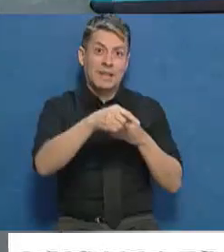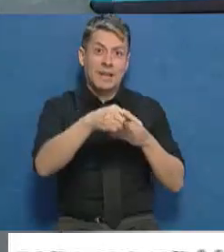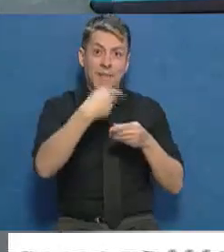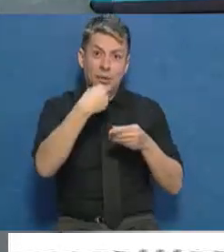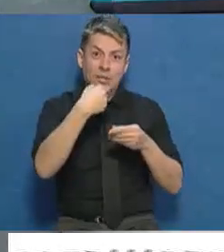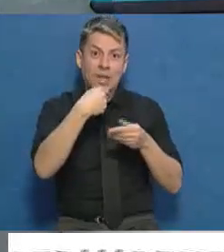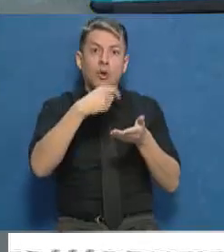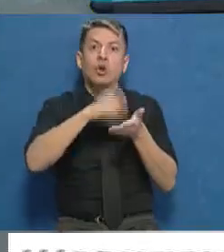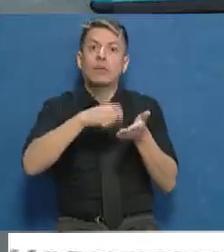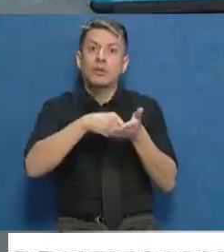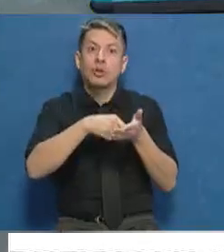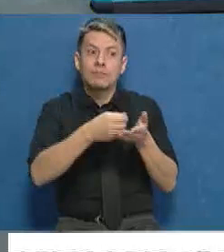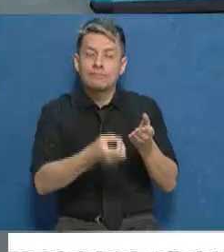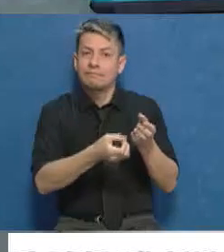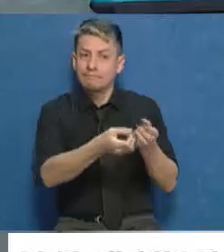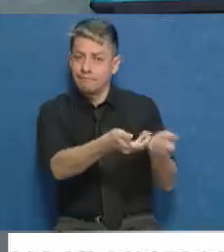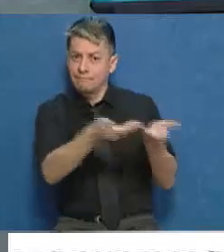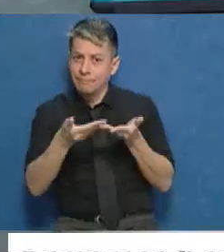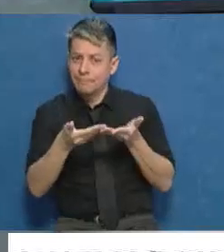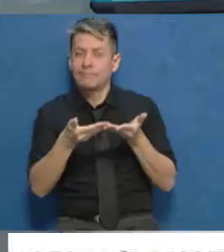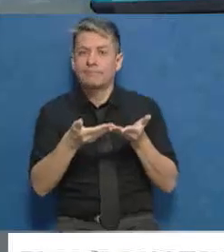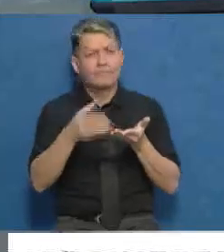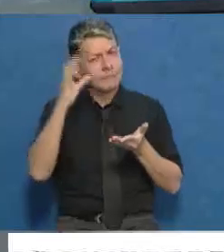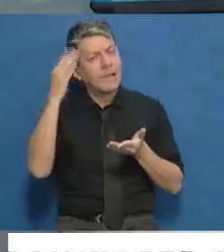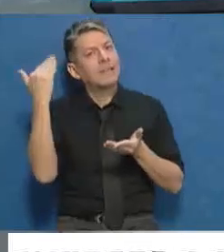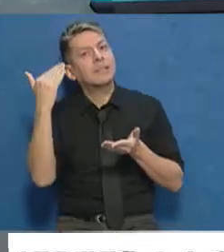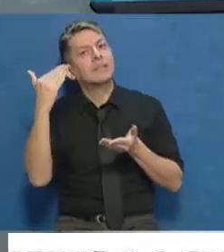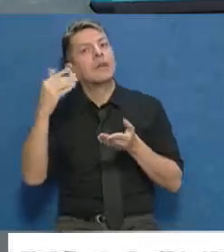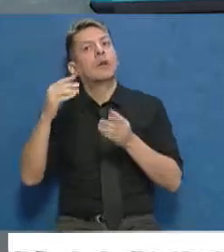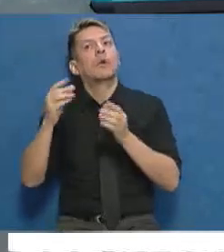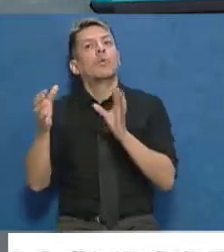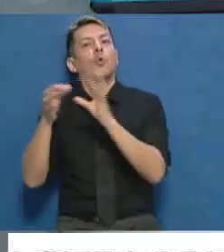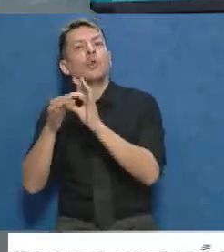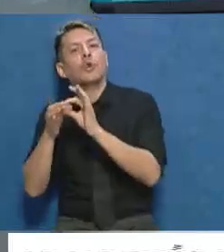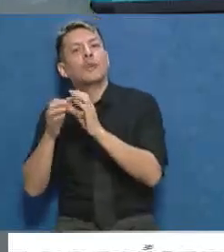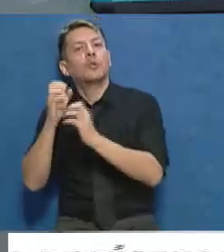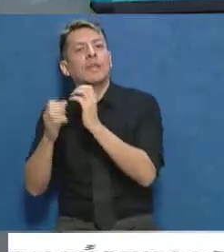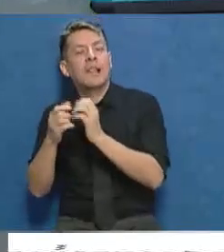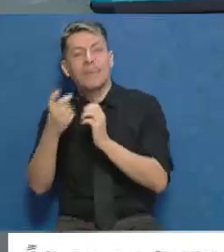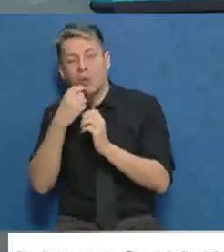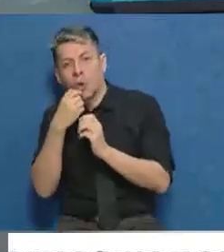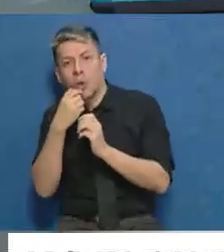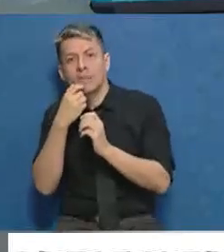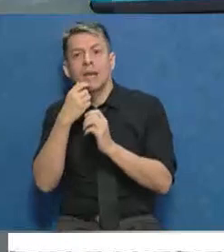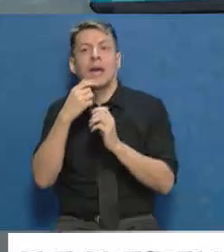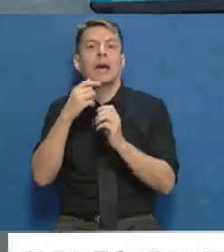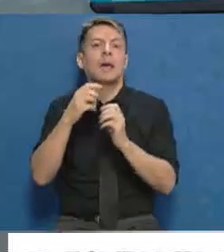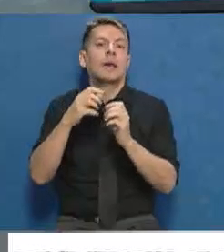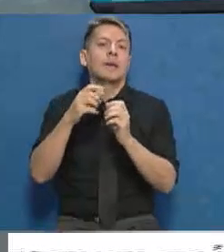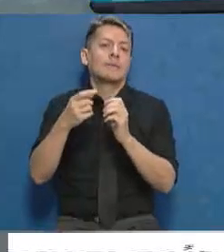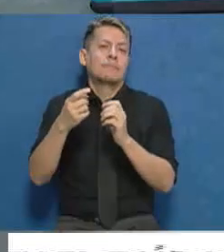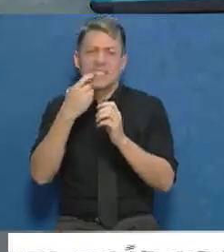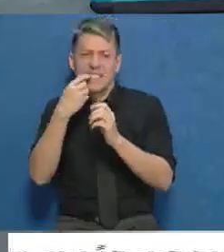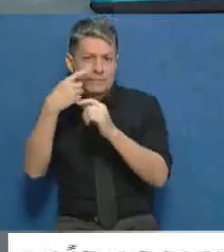movida importante por parte de Asimed, de la Unión Industrial de Mendoza? Los metalúrgicos, la metalmecánica. Porque